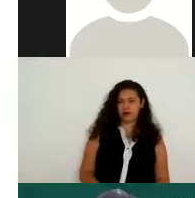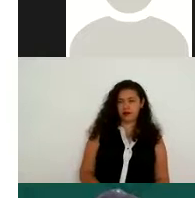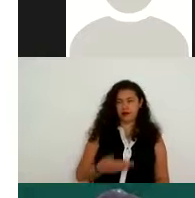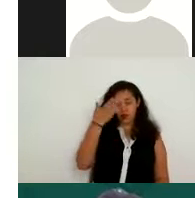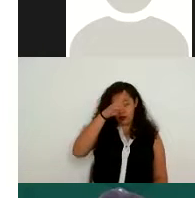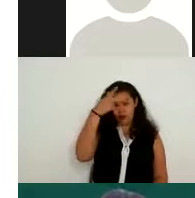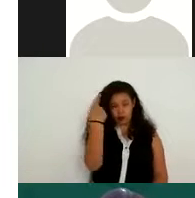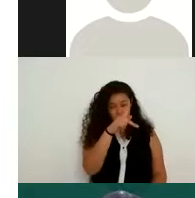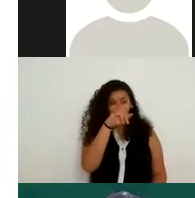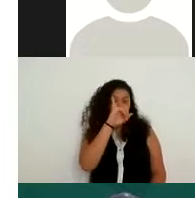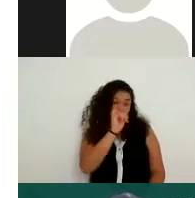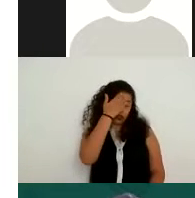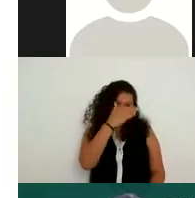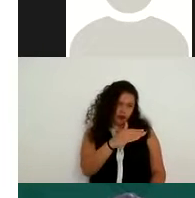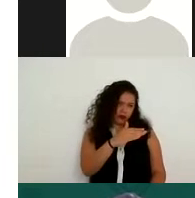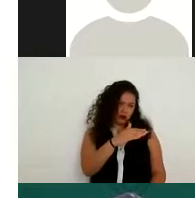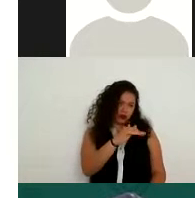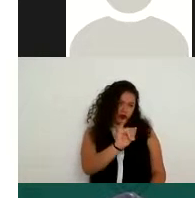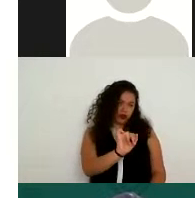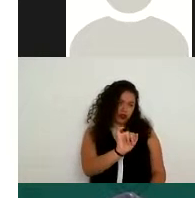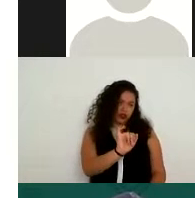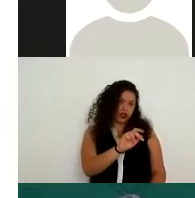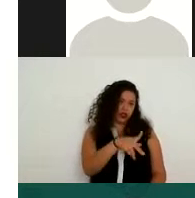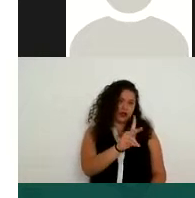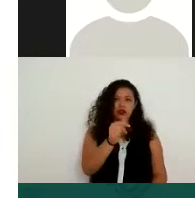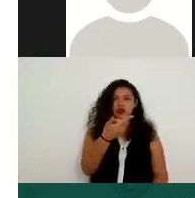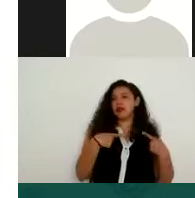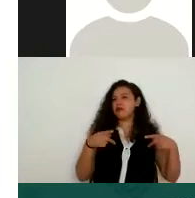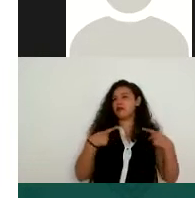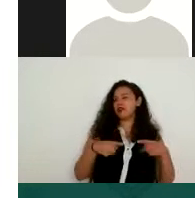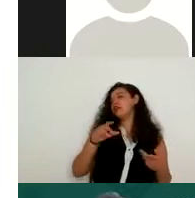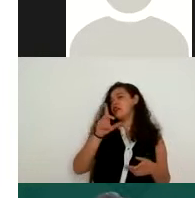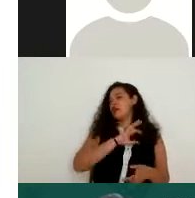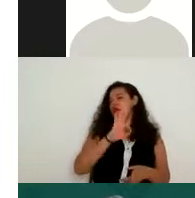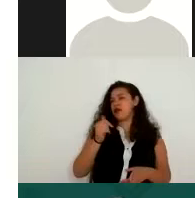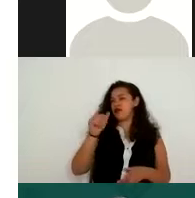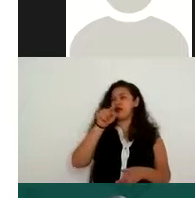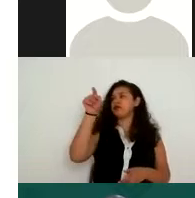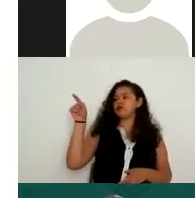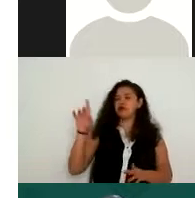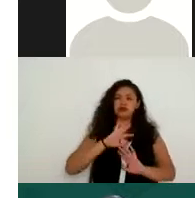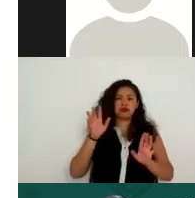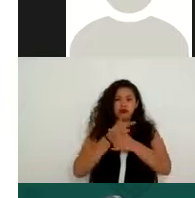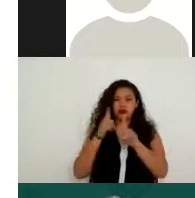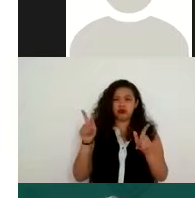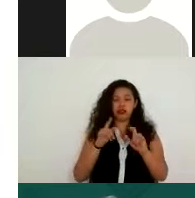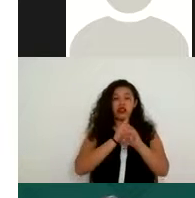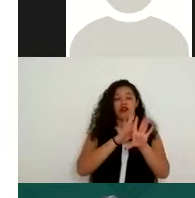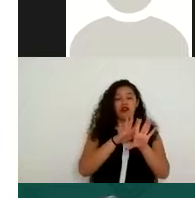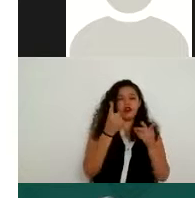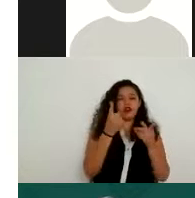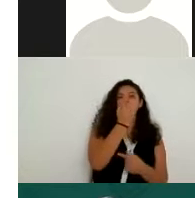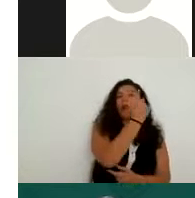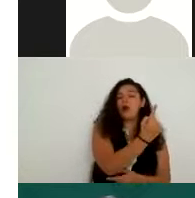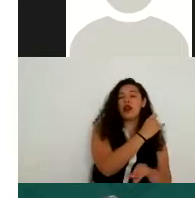Sí, si no, pues, puede ser de cualquier otra persona, ¿no? Así es. Así es. Si es un dato aislado, es decir, si